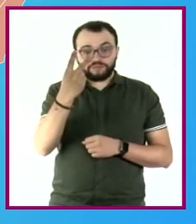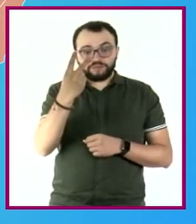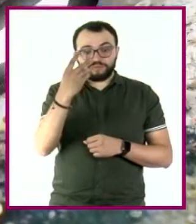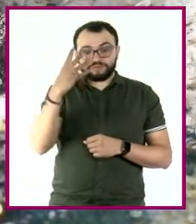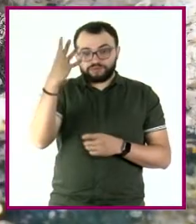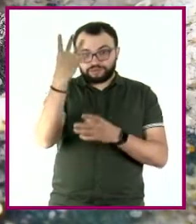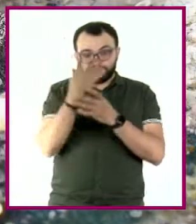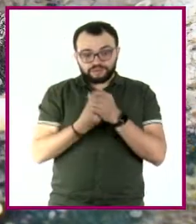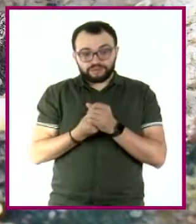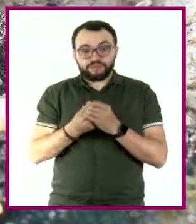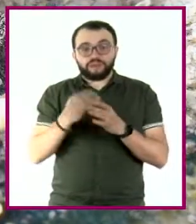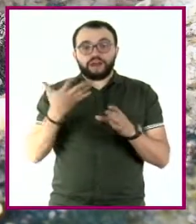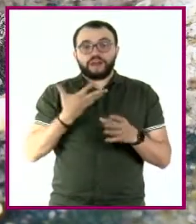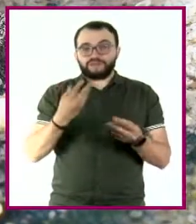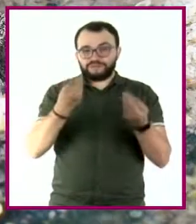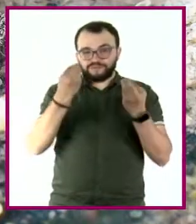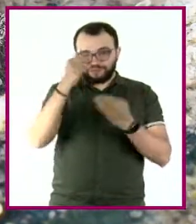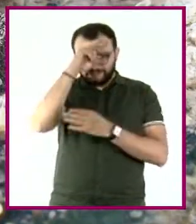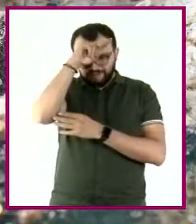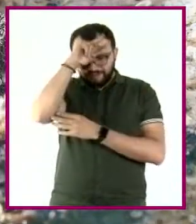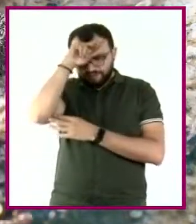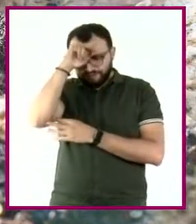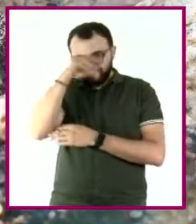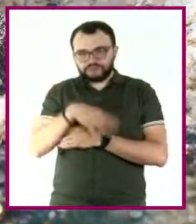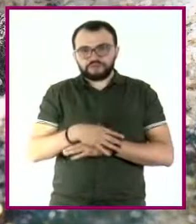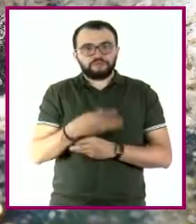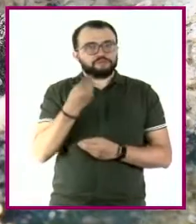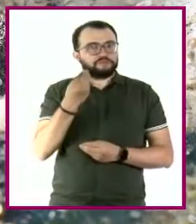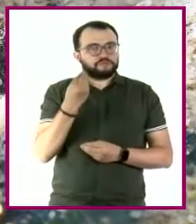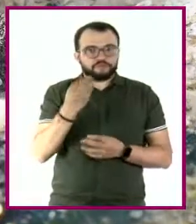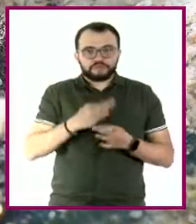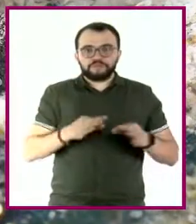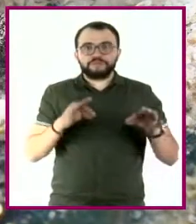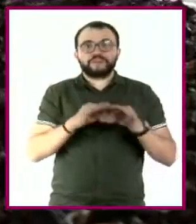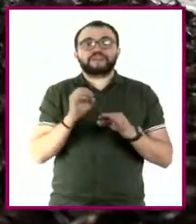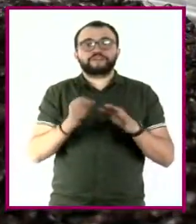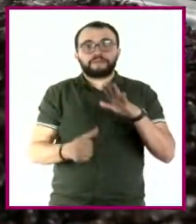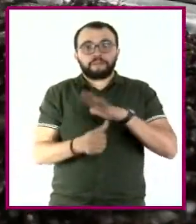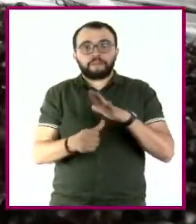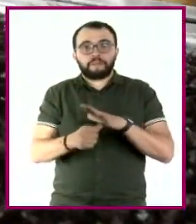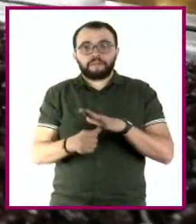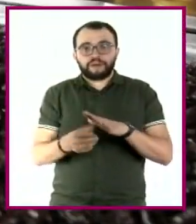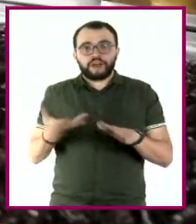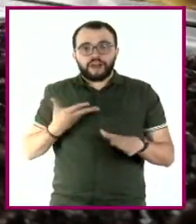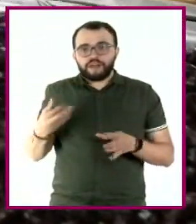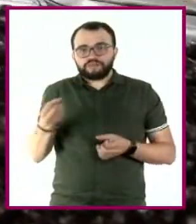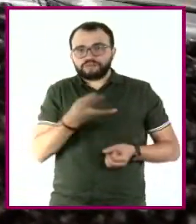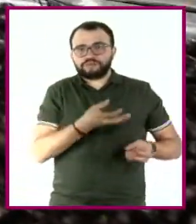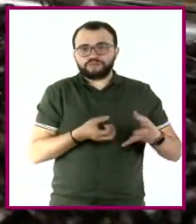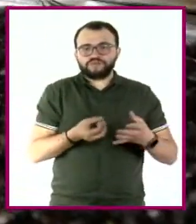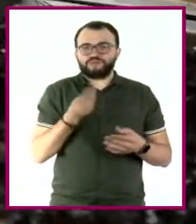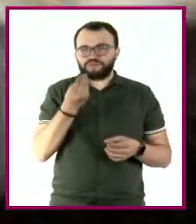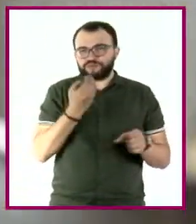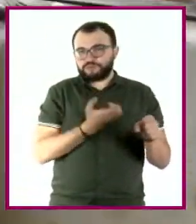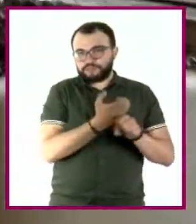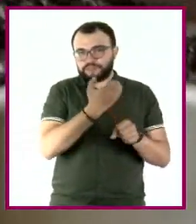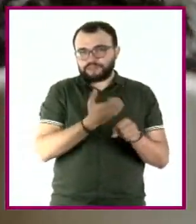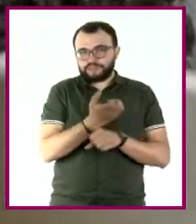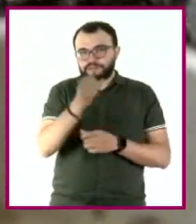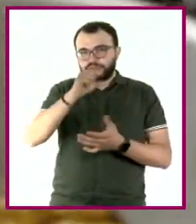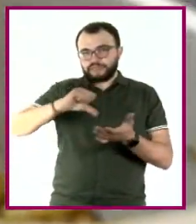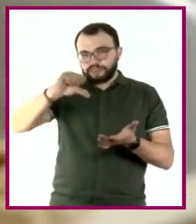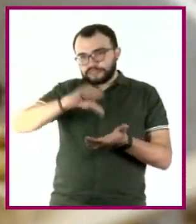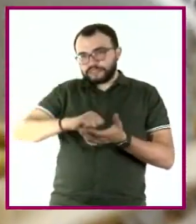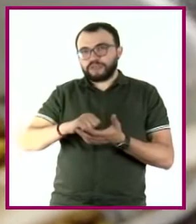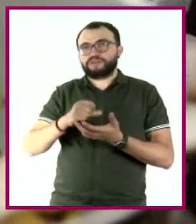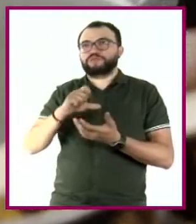insectos comestibles y en donde gozan de mayor popularidad en las mesas. Lo cierto es que muchos estados, particularmente del centro y sur